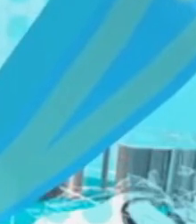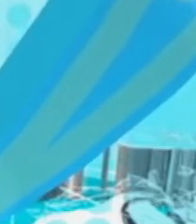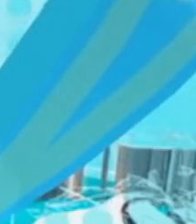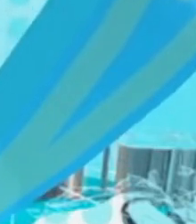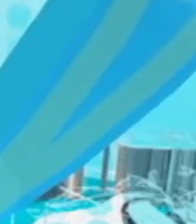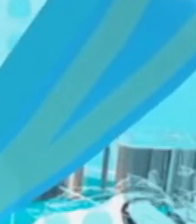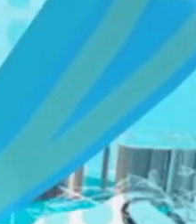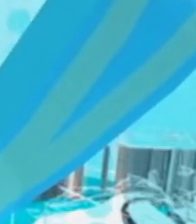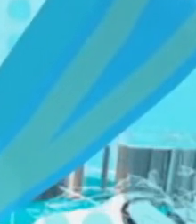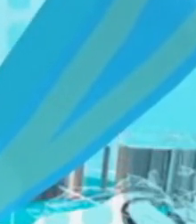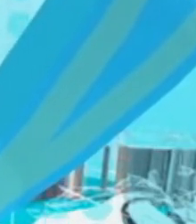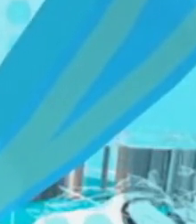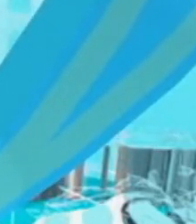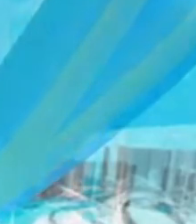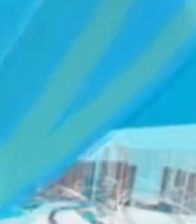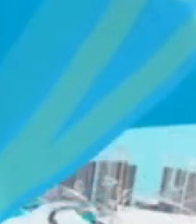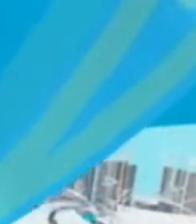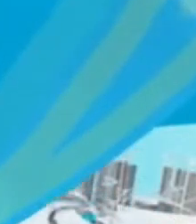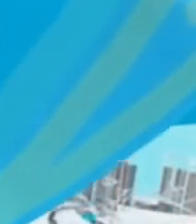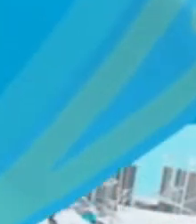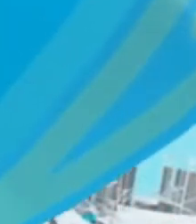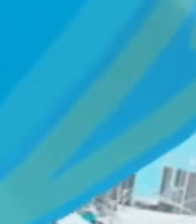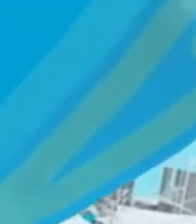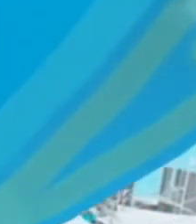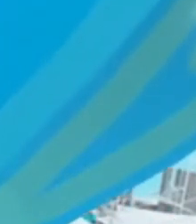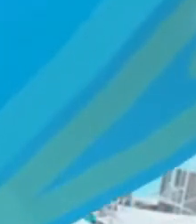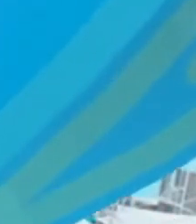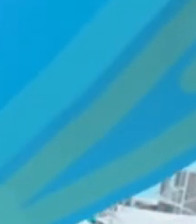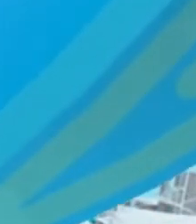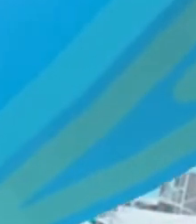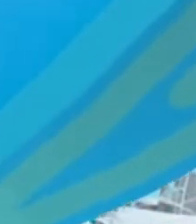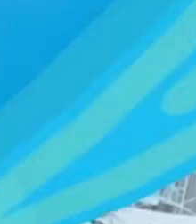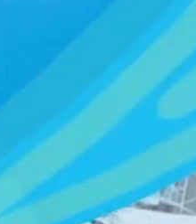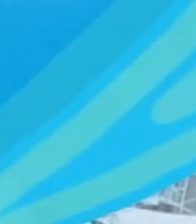Banco Popular presenta El tipo de cambio